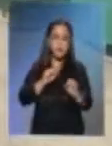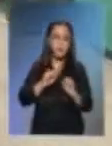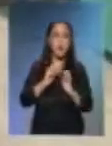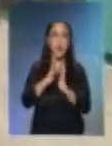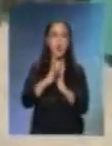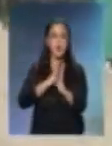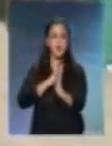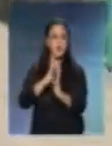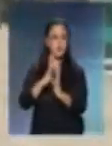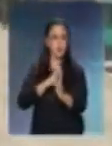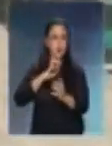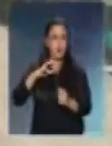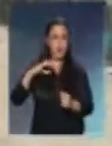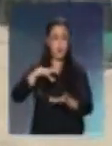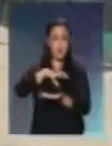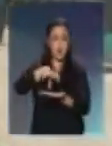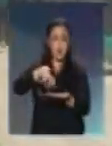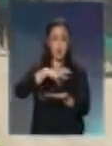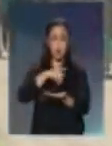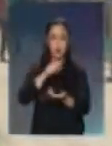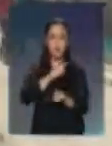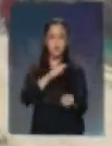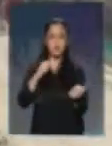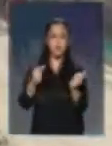comuna y transformarlos en algo mejor.